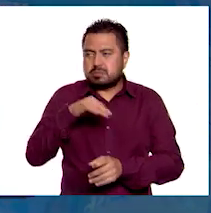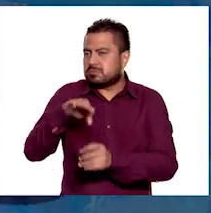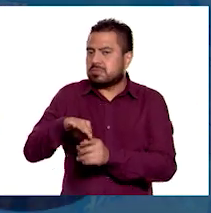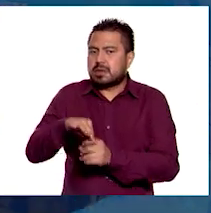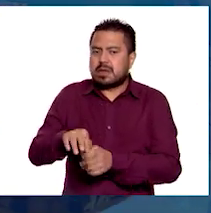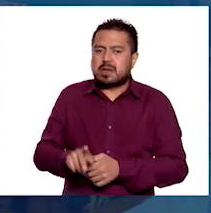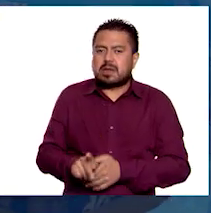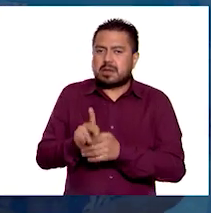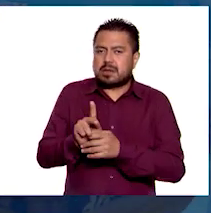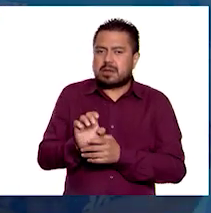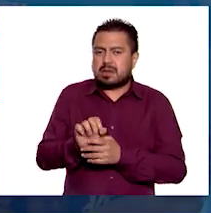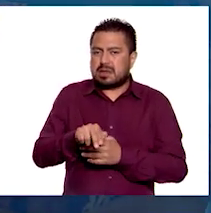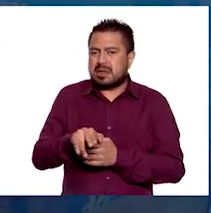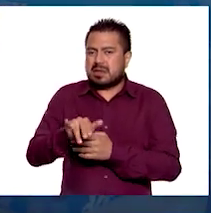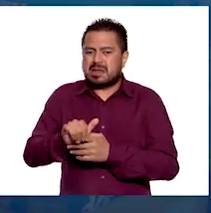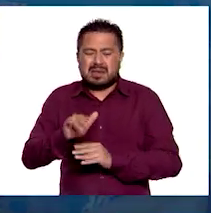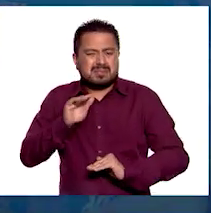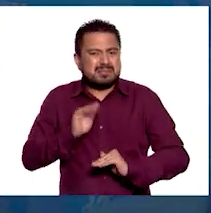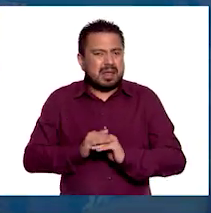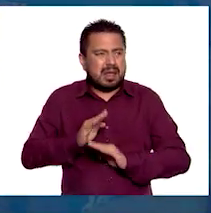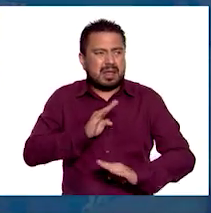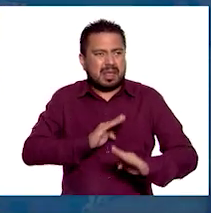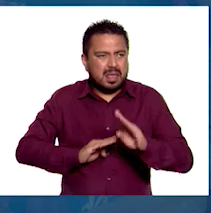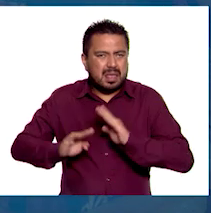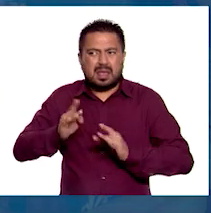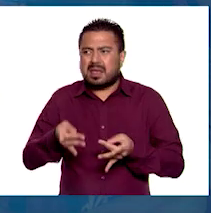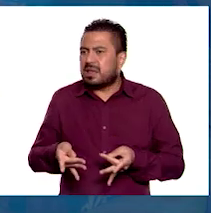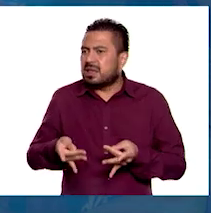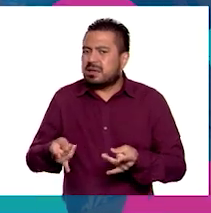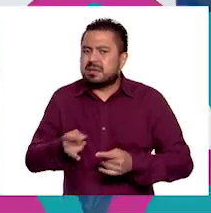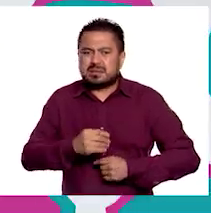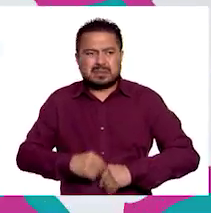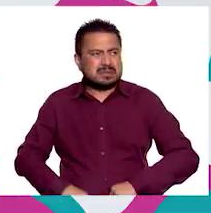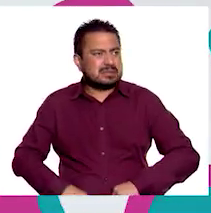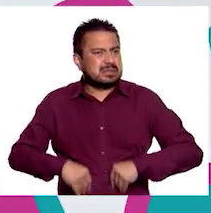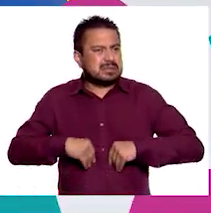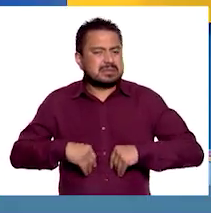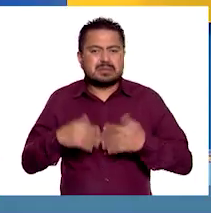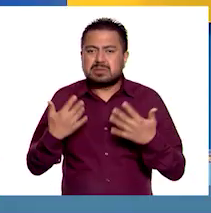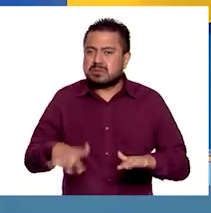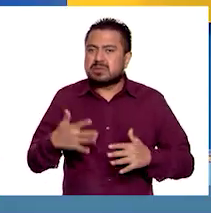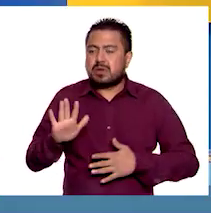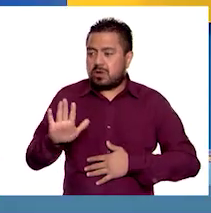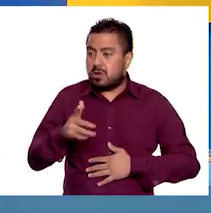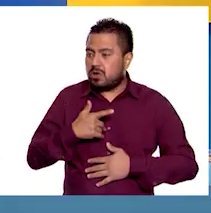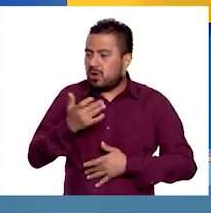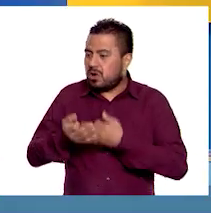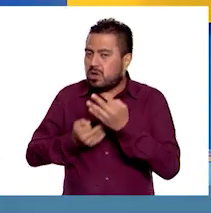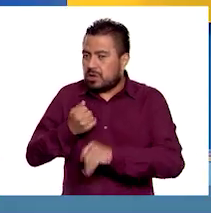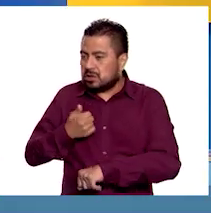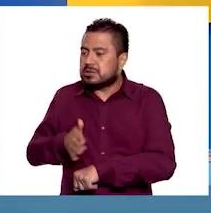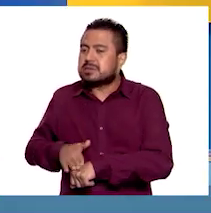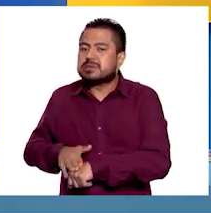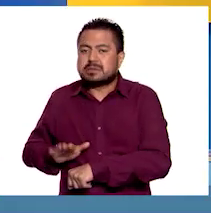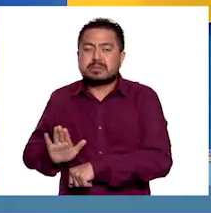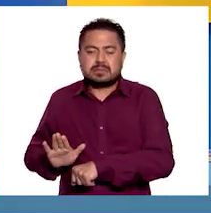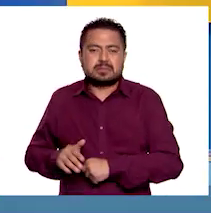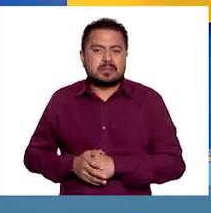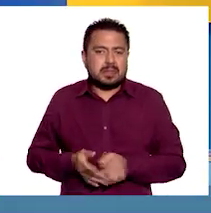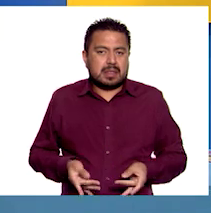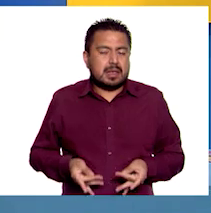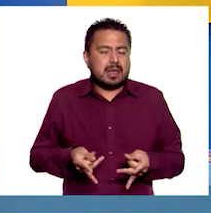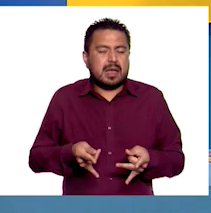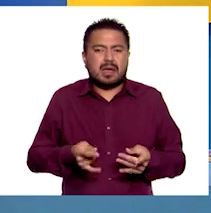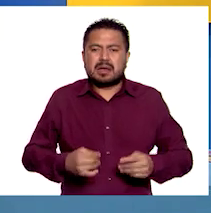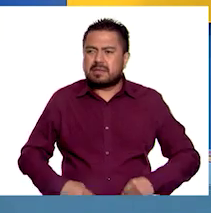Kenia, como el país con más rezago en calidad de vida. Pues, les tengo noticias. La calidad de